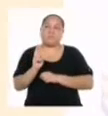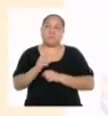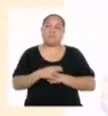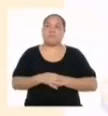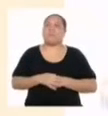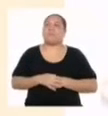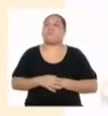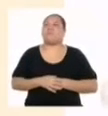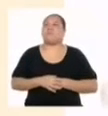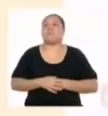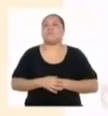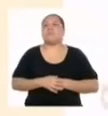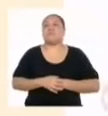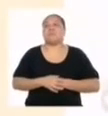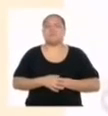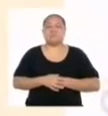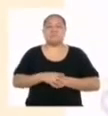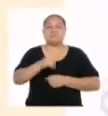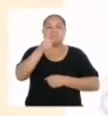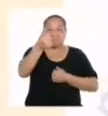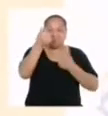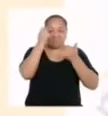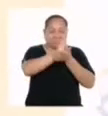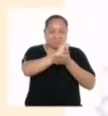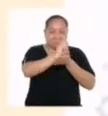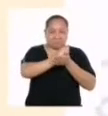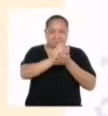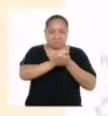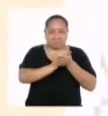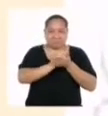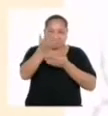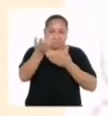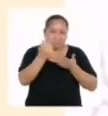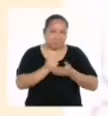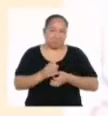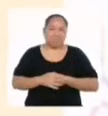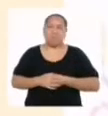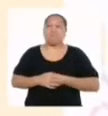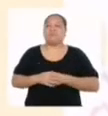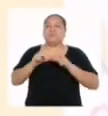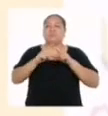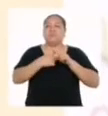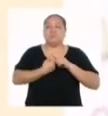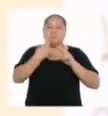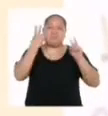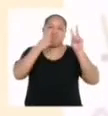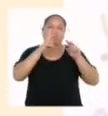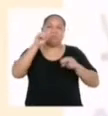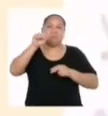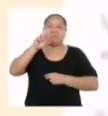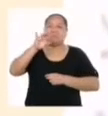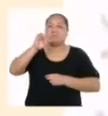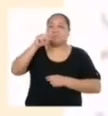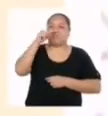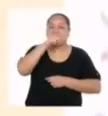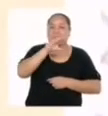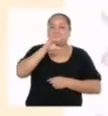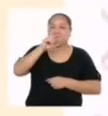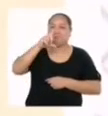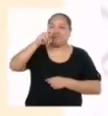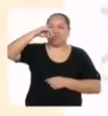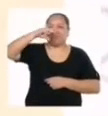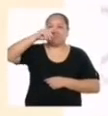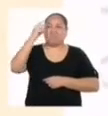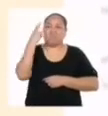Es bueno que tengas todas las fórmulas en tus apuntes. Ahora podemos empezar a calcular el área total de este cilindro.